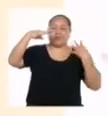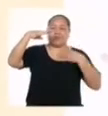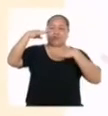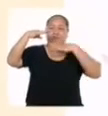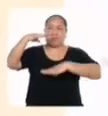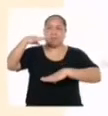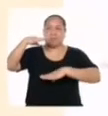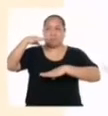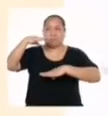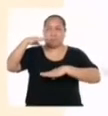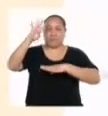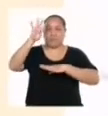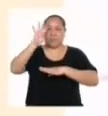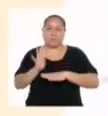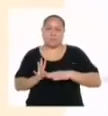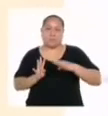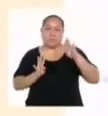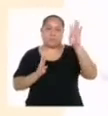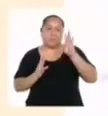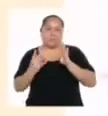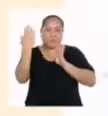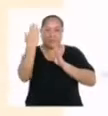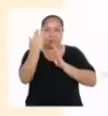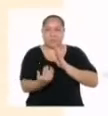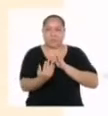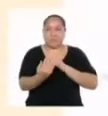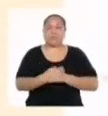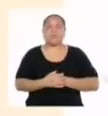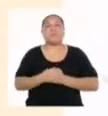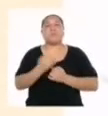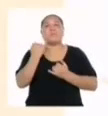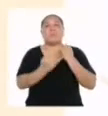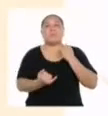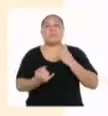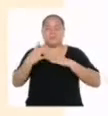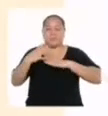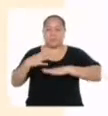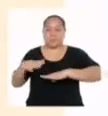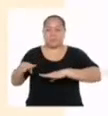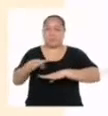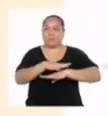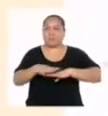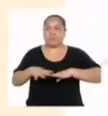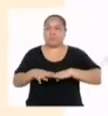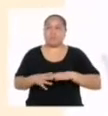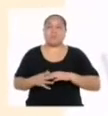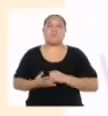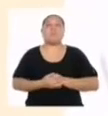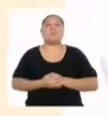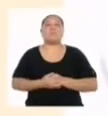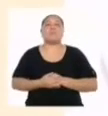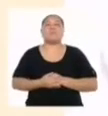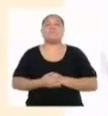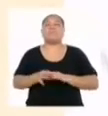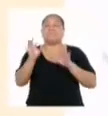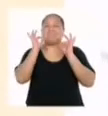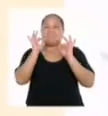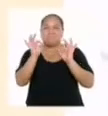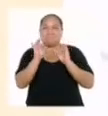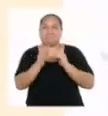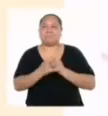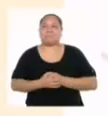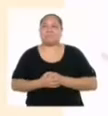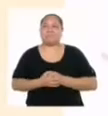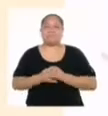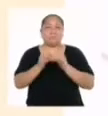otras en las caras laterales y finalmente cuatro más al fondo en la base. Efectivamente.